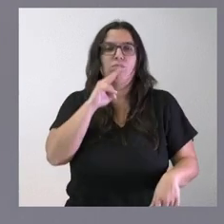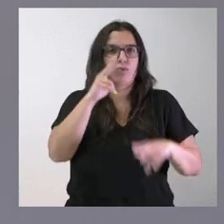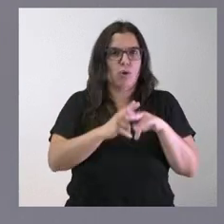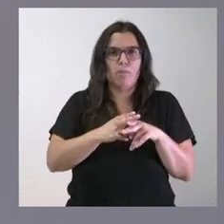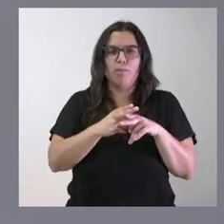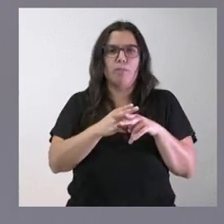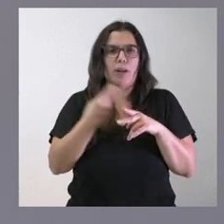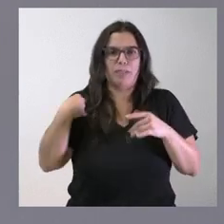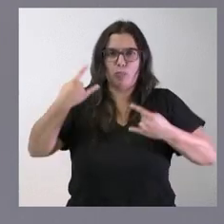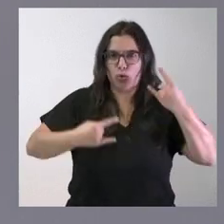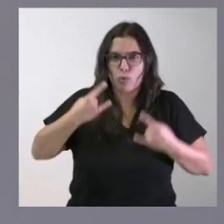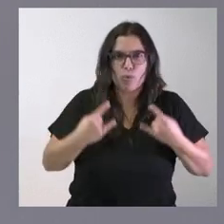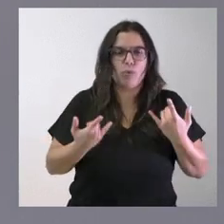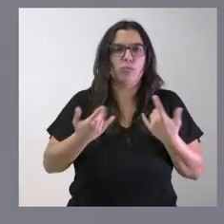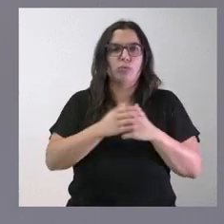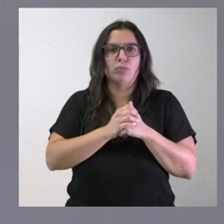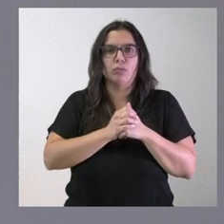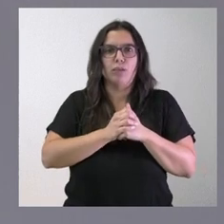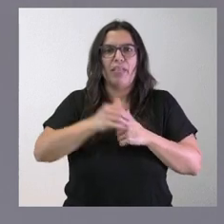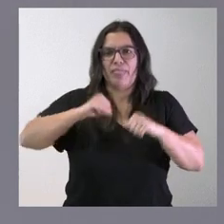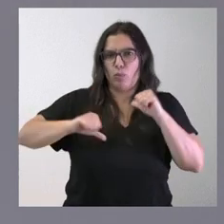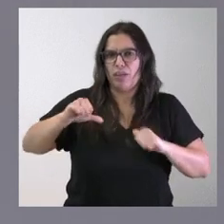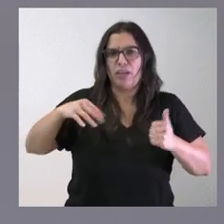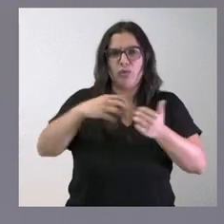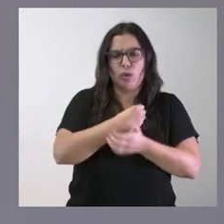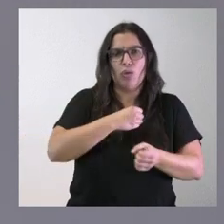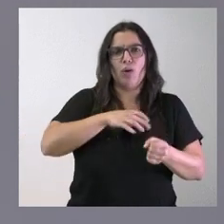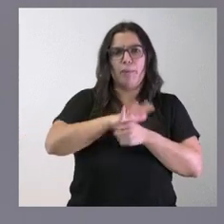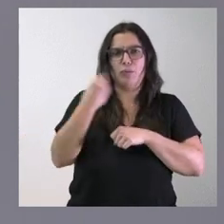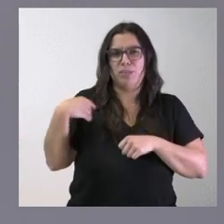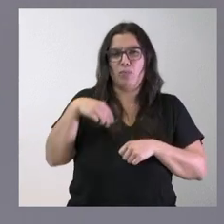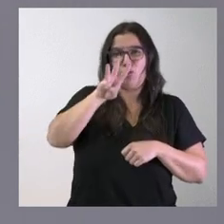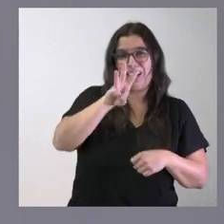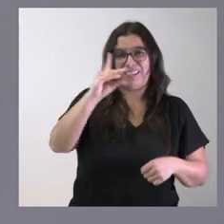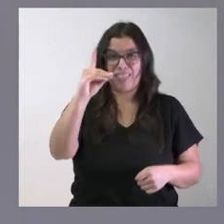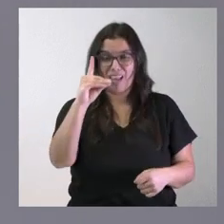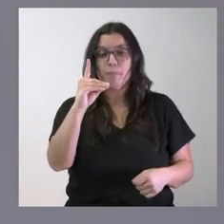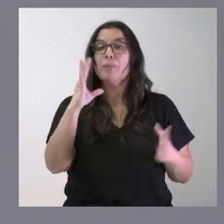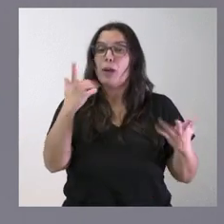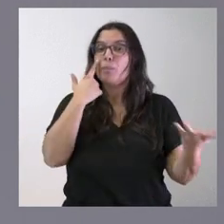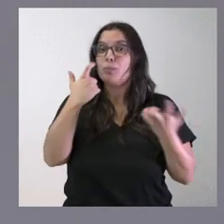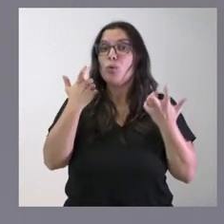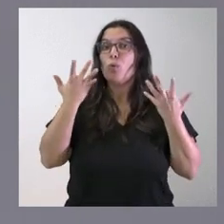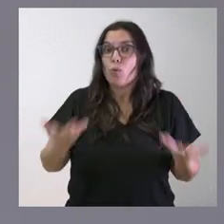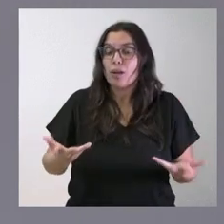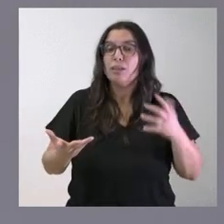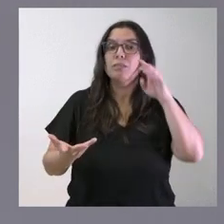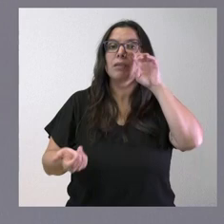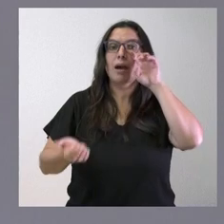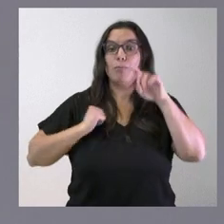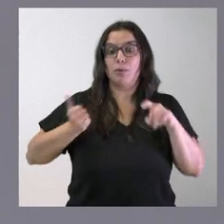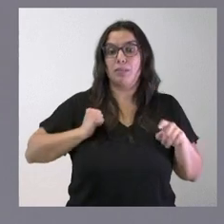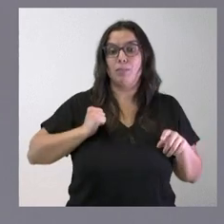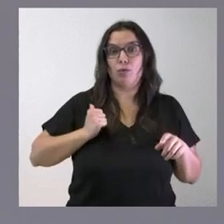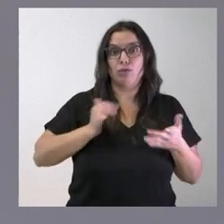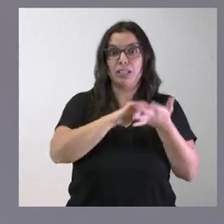del robot, este tipo de cirugía, el ámbito tridimensional, pero sí que es muy reseñable que aprovechamos Castilla y